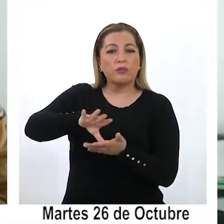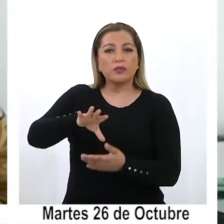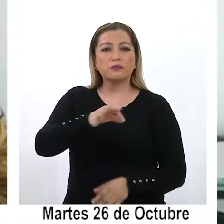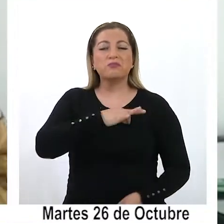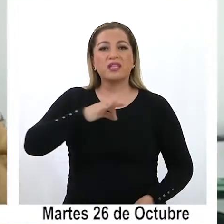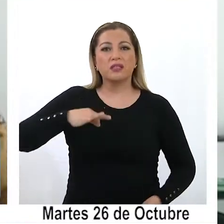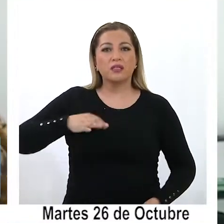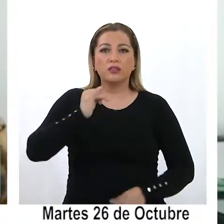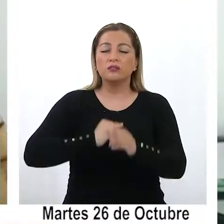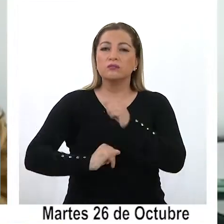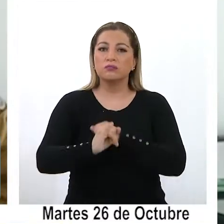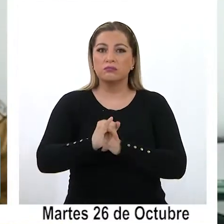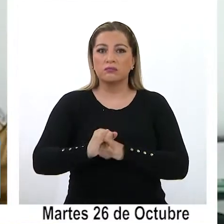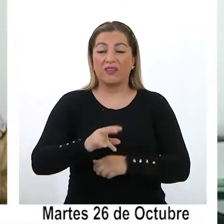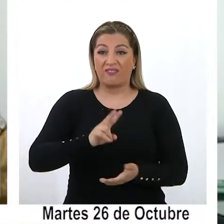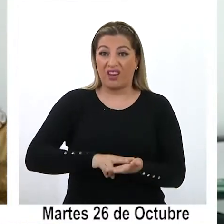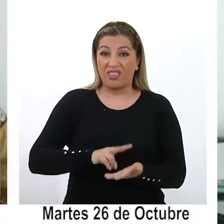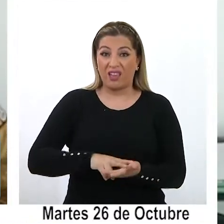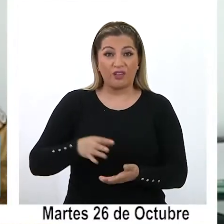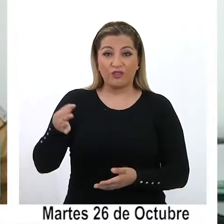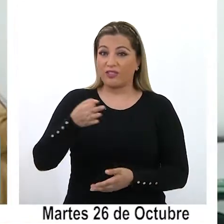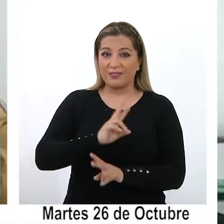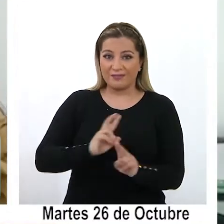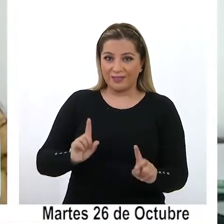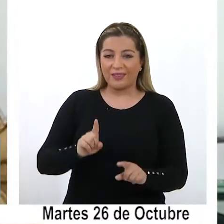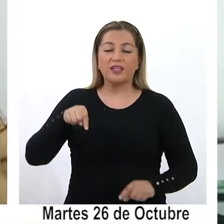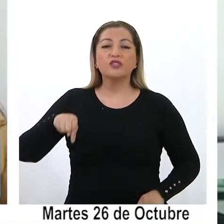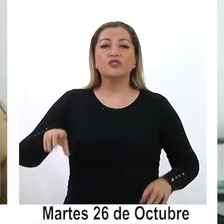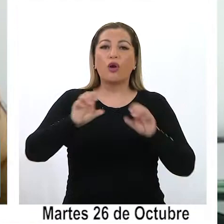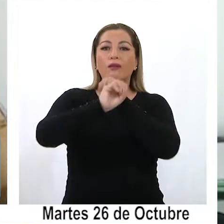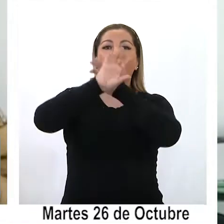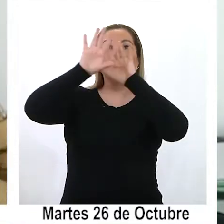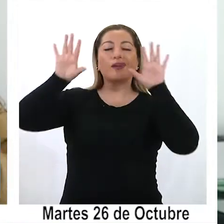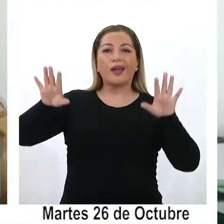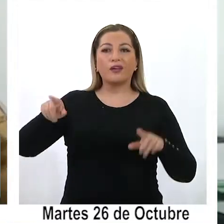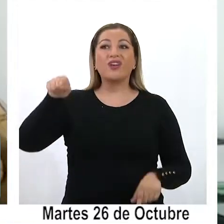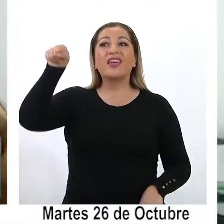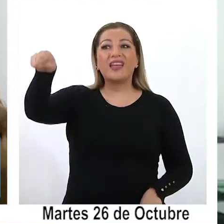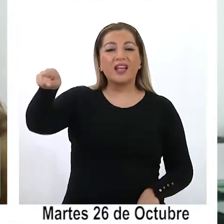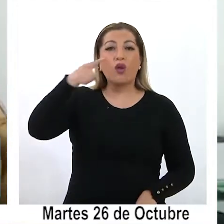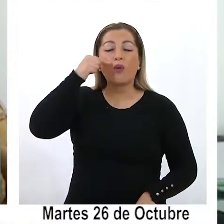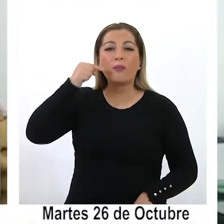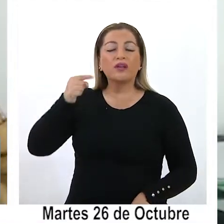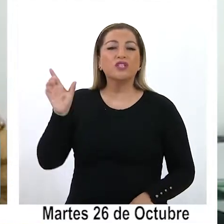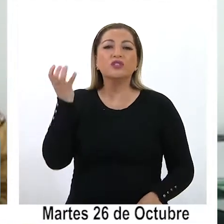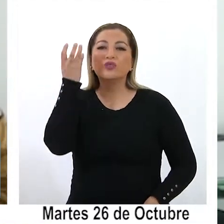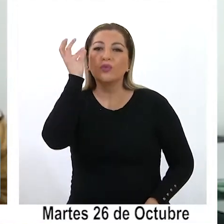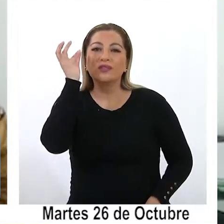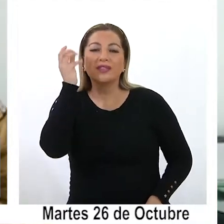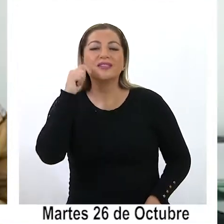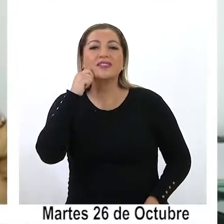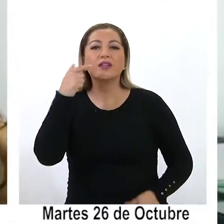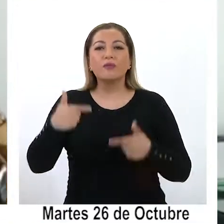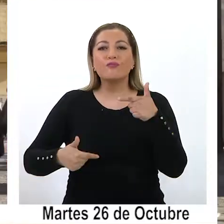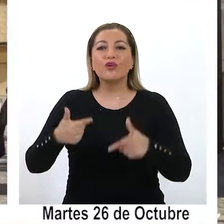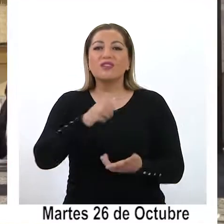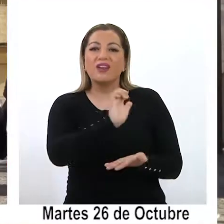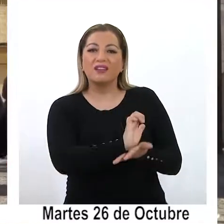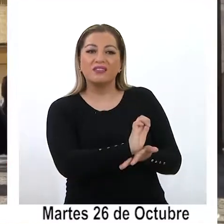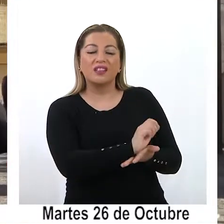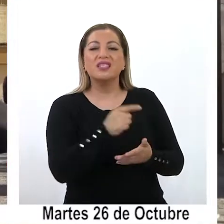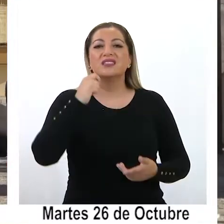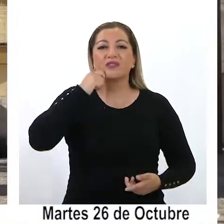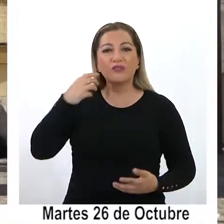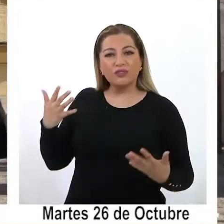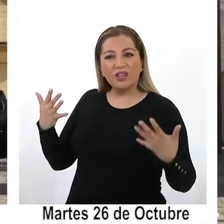el ministro, cuya veracidad no lo comparto, me queda claro que no comprende qué es una política de Estado, y la confunde con